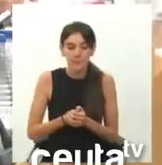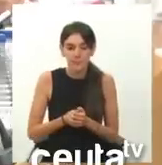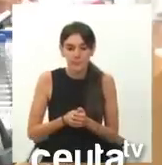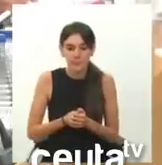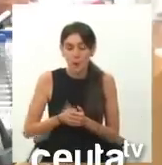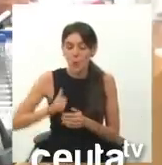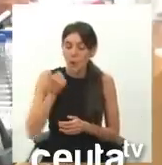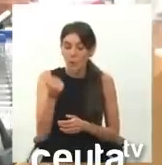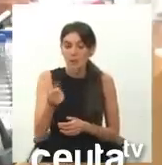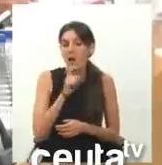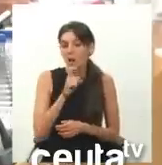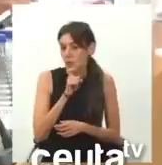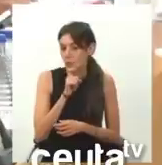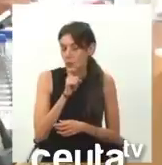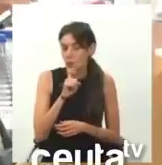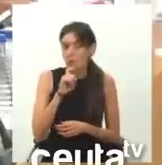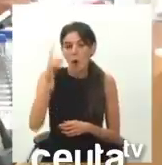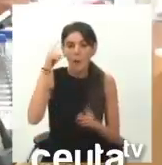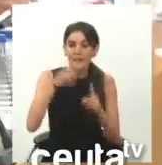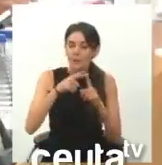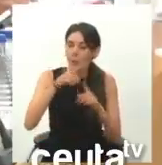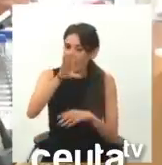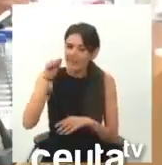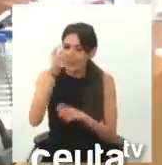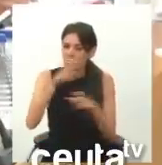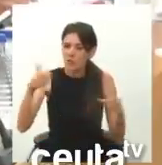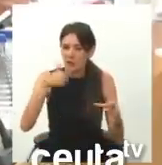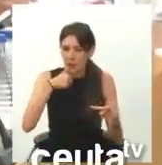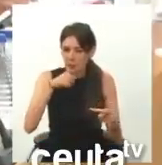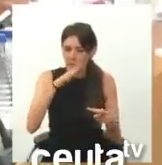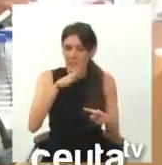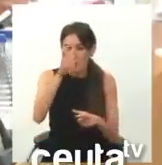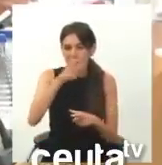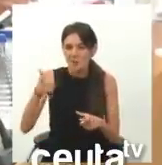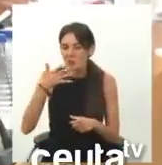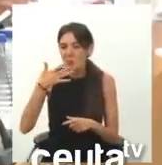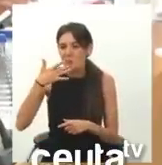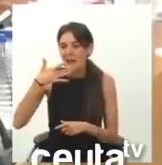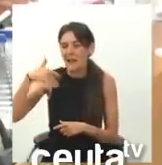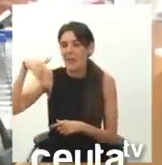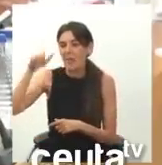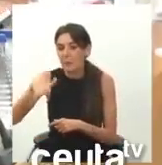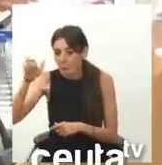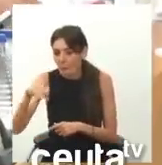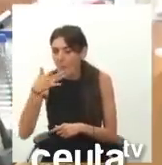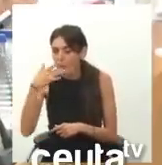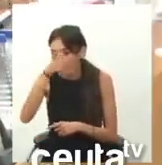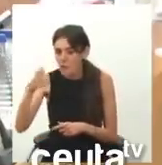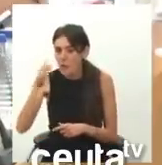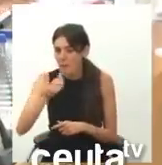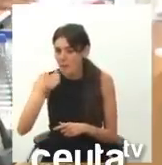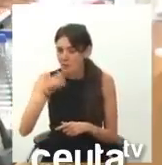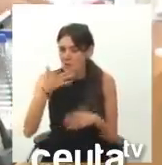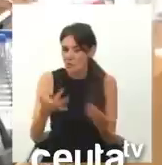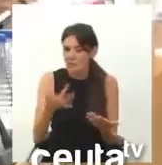una oportunidad para dar a entender a los Zutíes que no solo es un pelota de Pedro Sánchez, sino que de vez en cuando